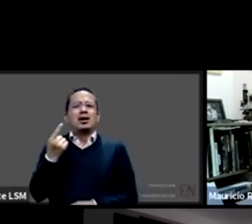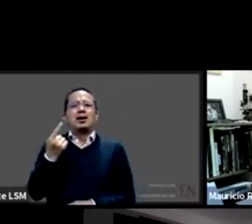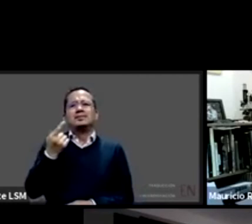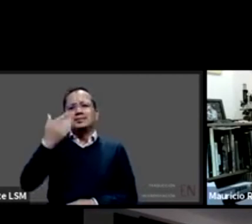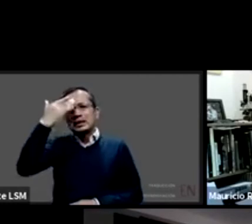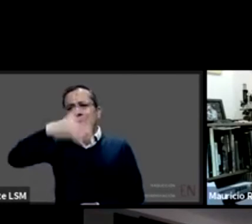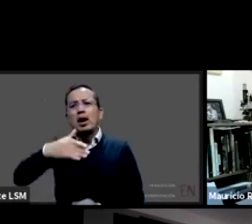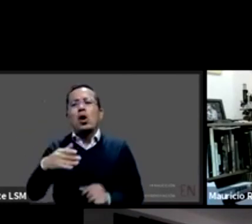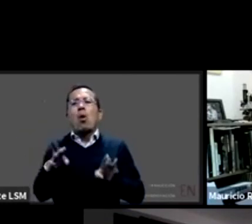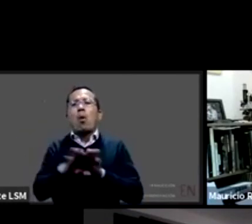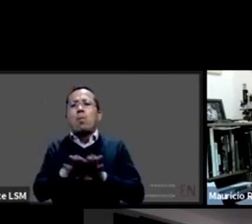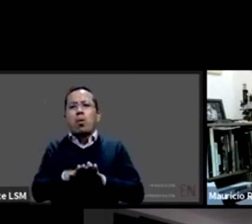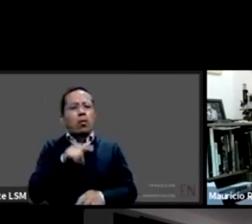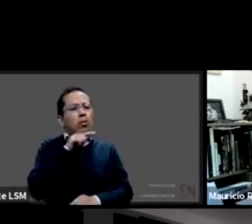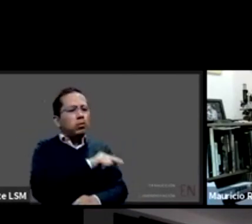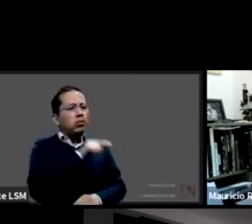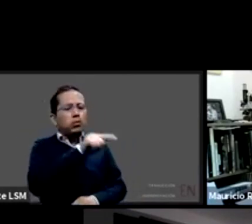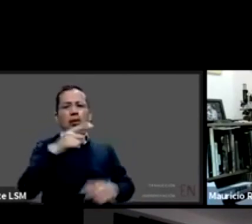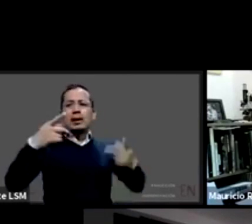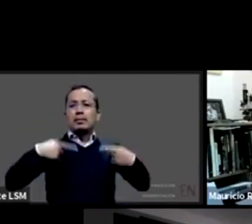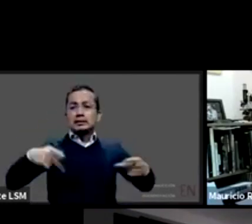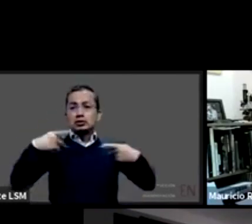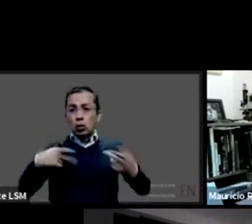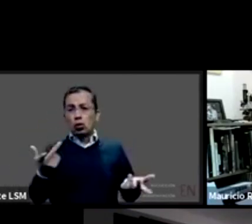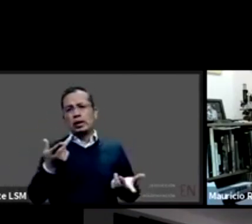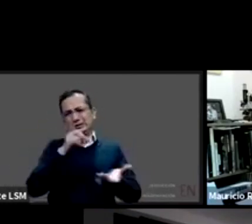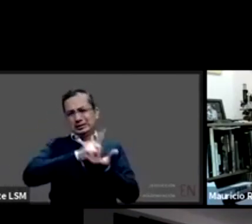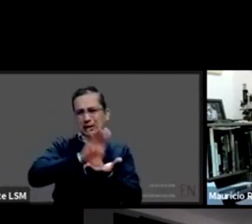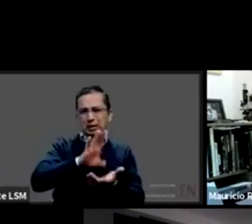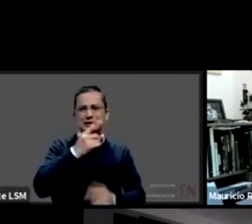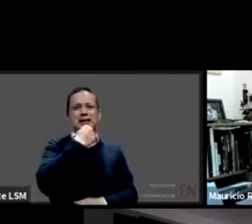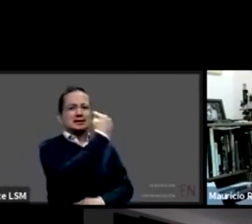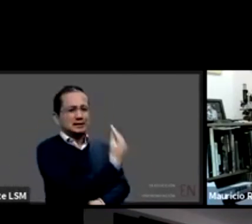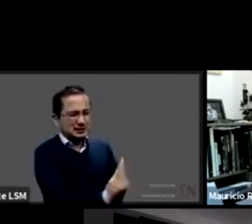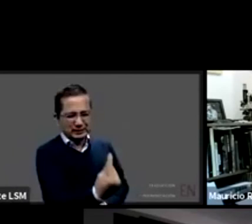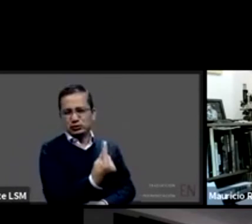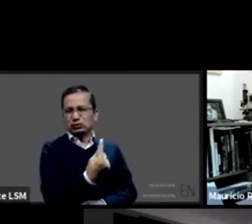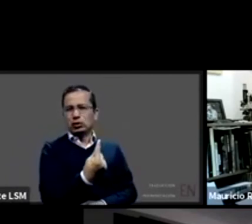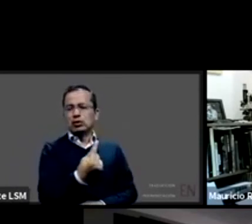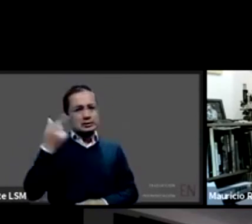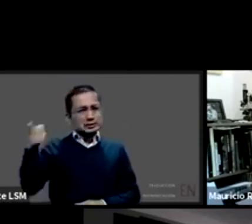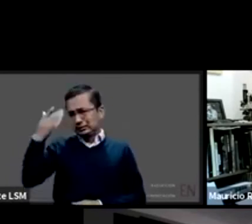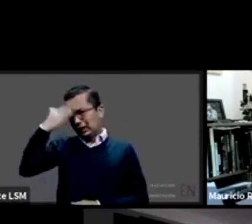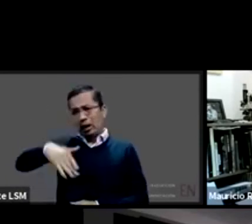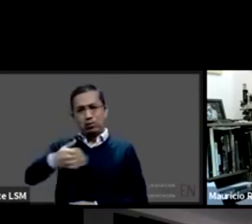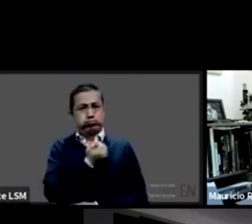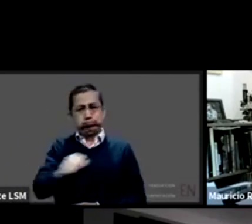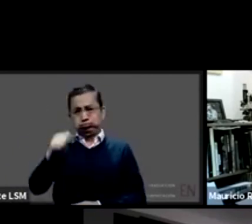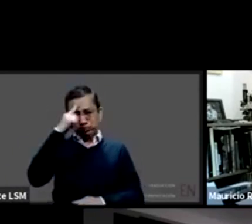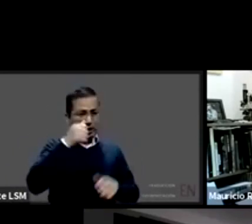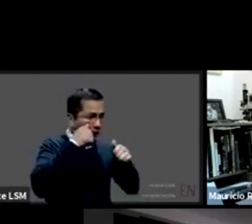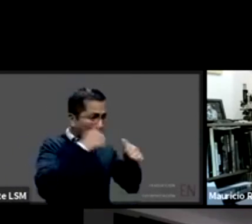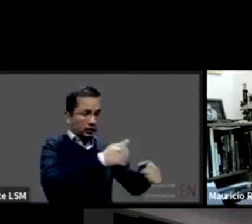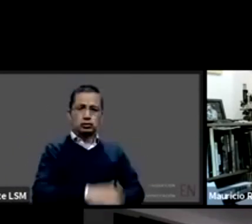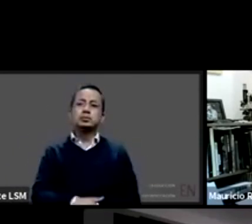específicas de personas y niñas y niños que viven con discapacidad por lo que también invito entonces a